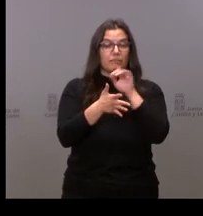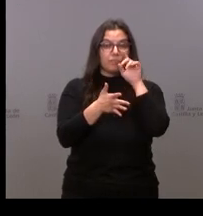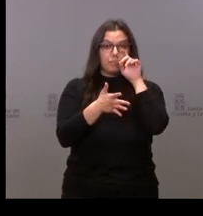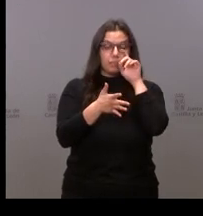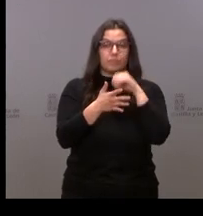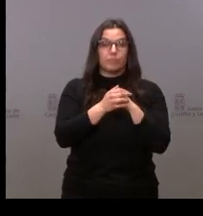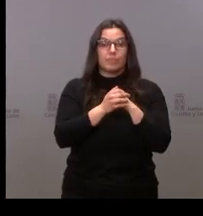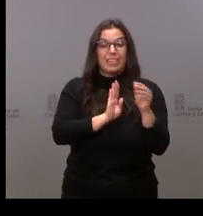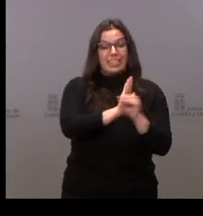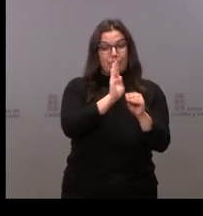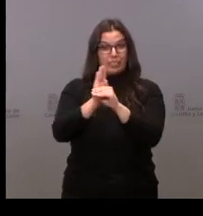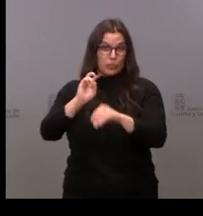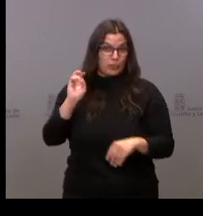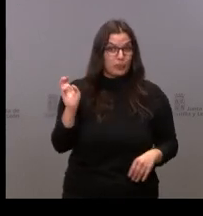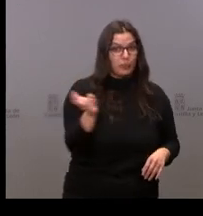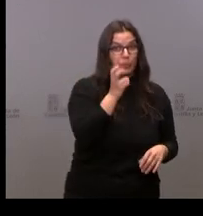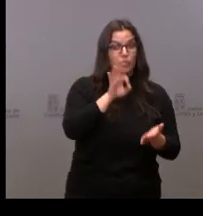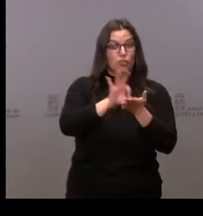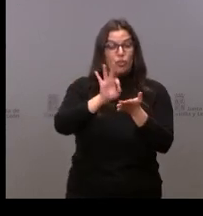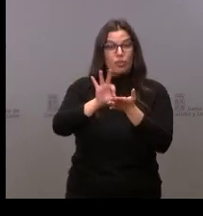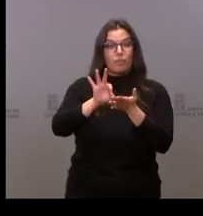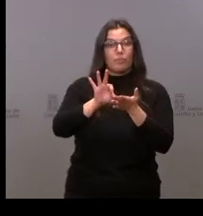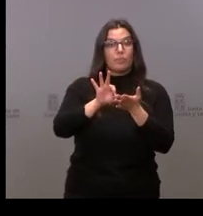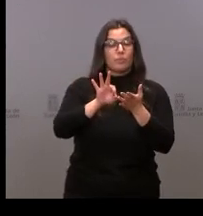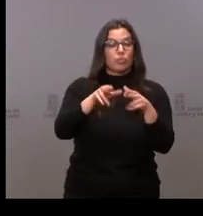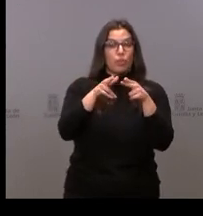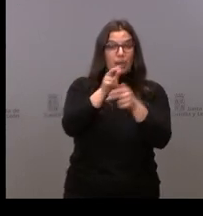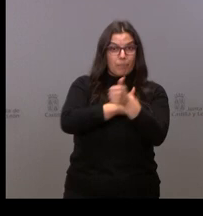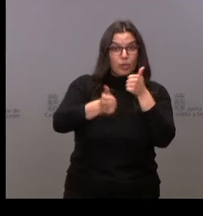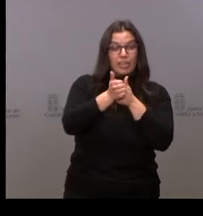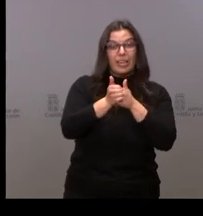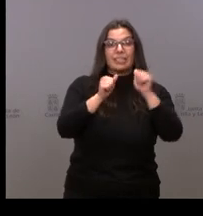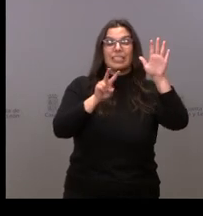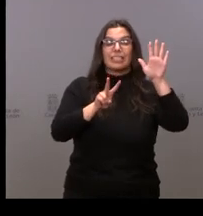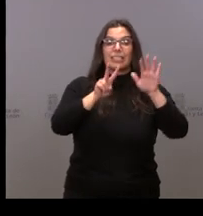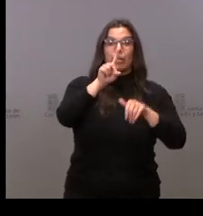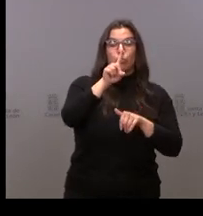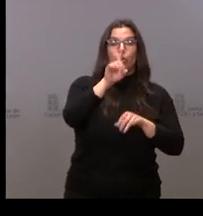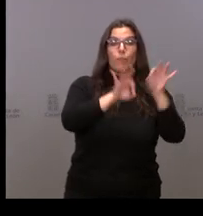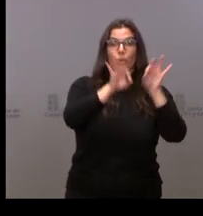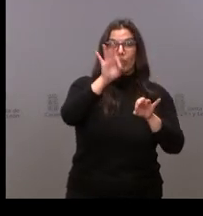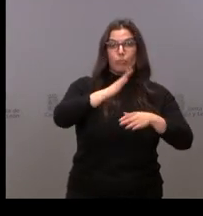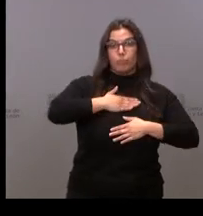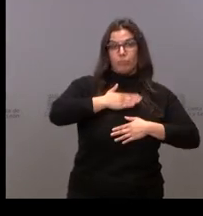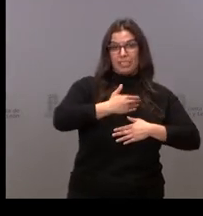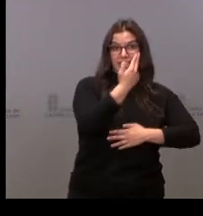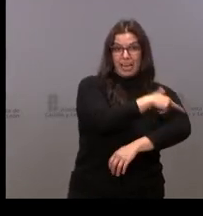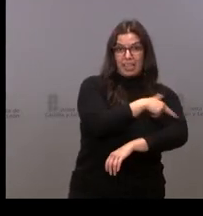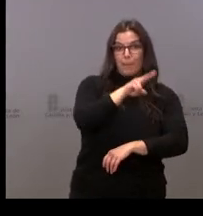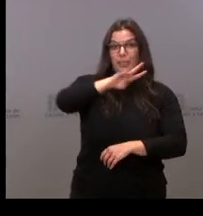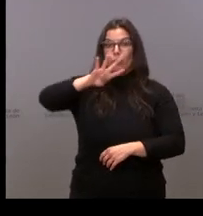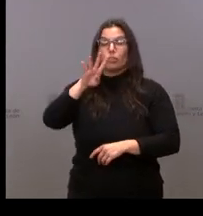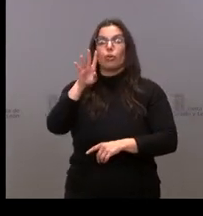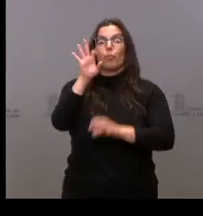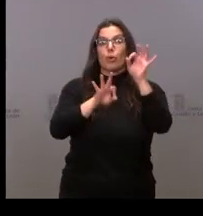de las inversiones sociales prioritarias, el 61% es absorbido por sanidad, el 24% por